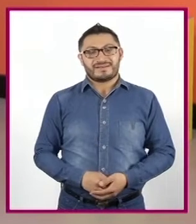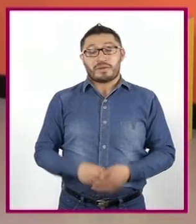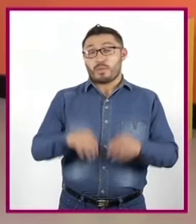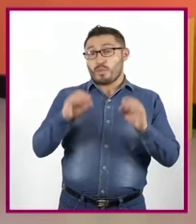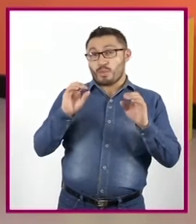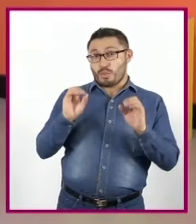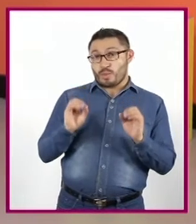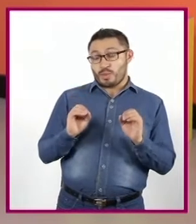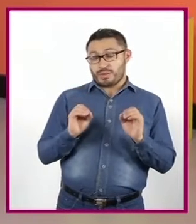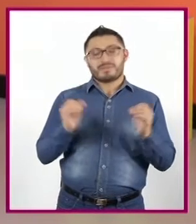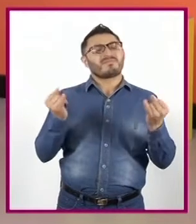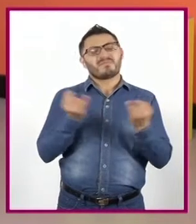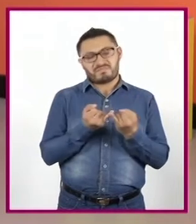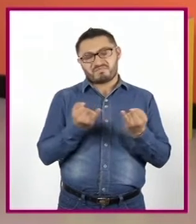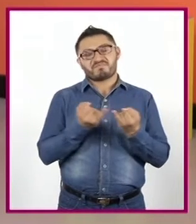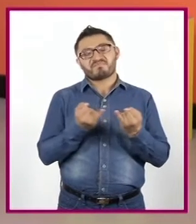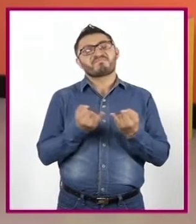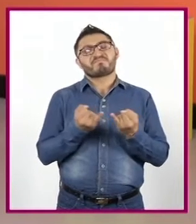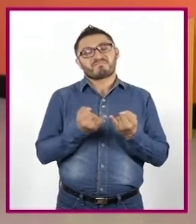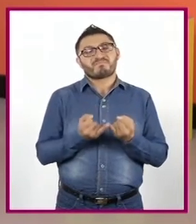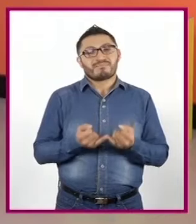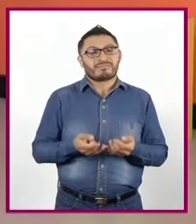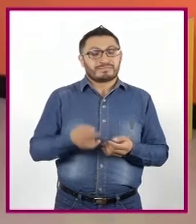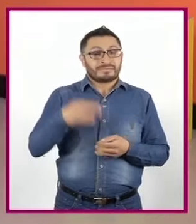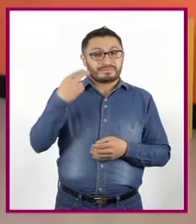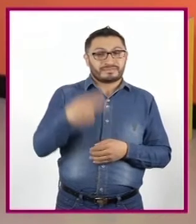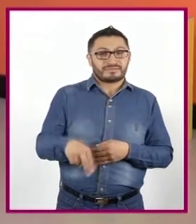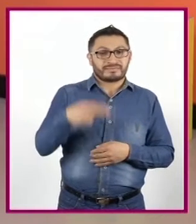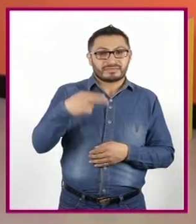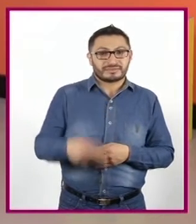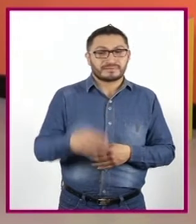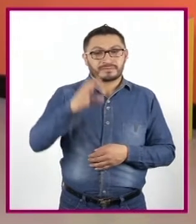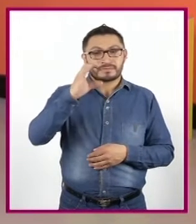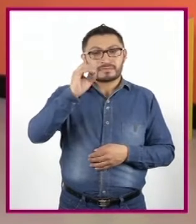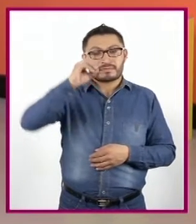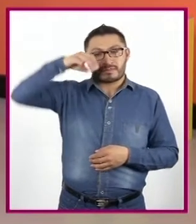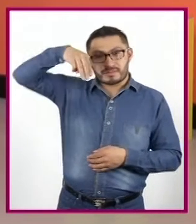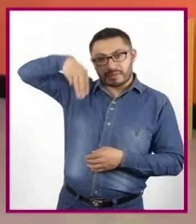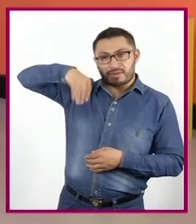O también se suele llamar cómic